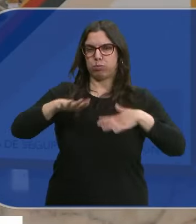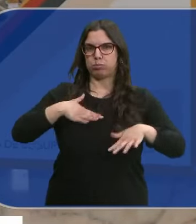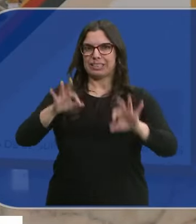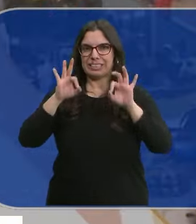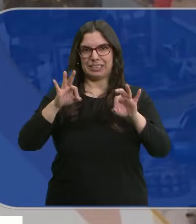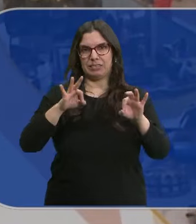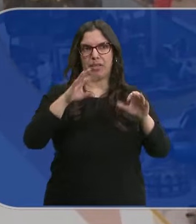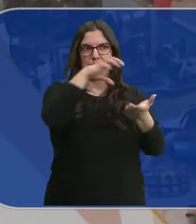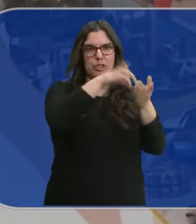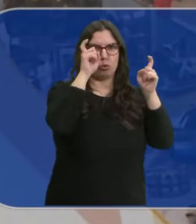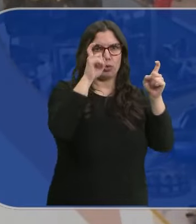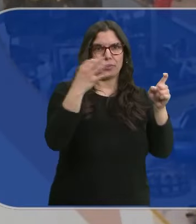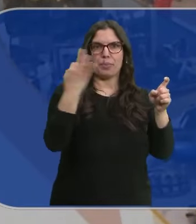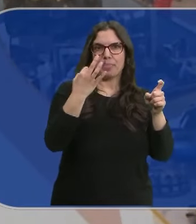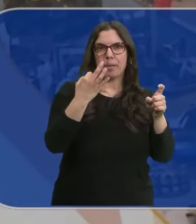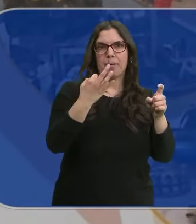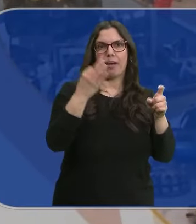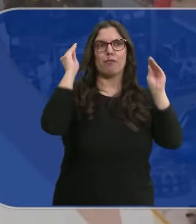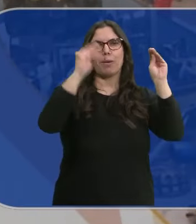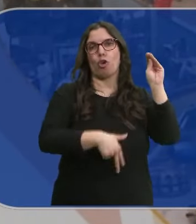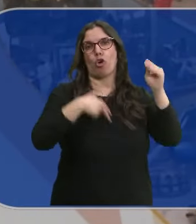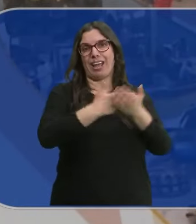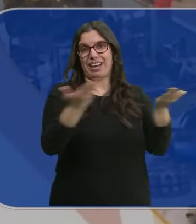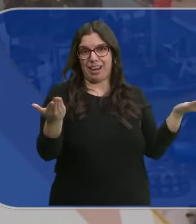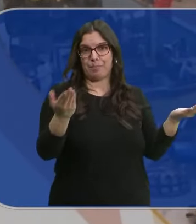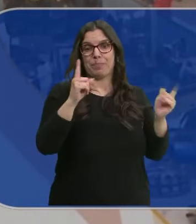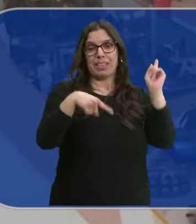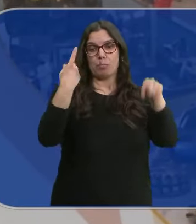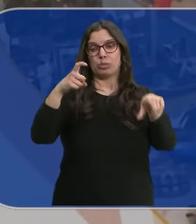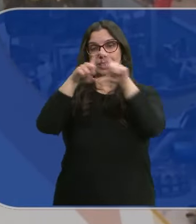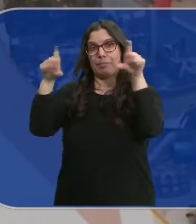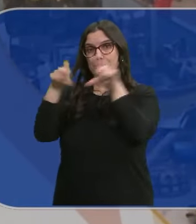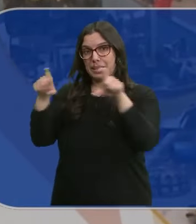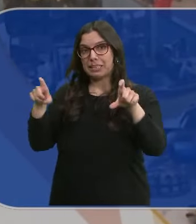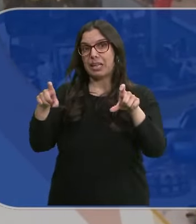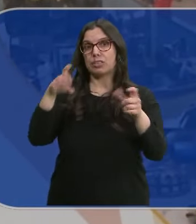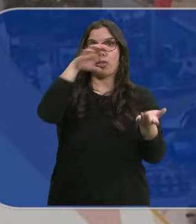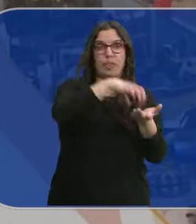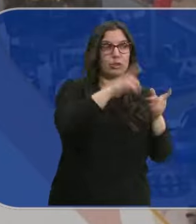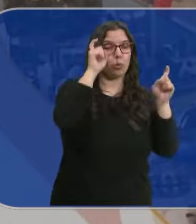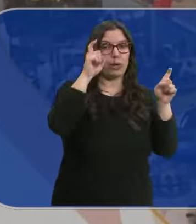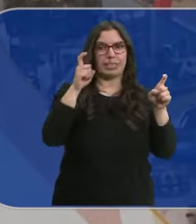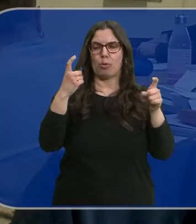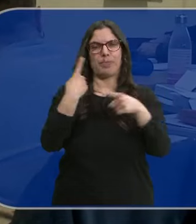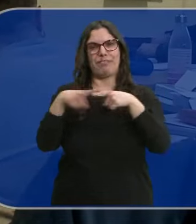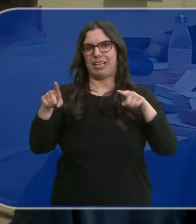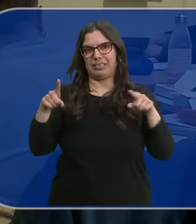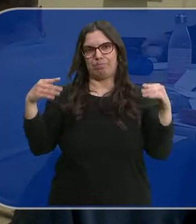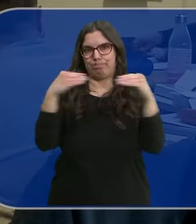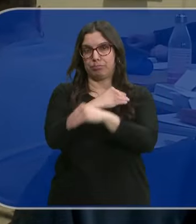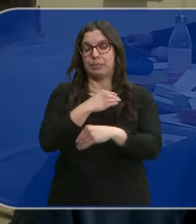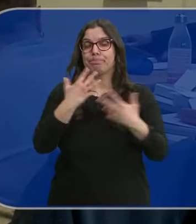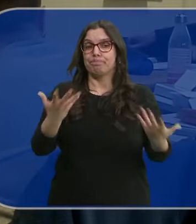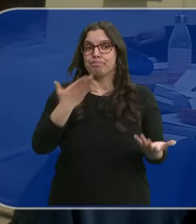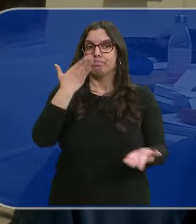centros educativos. Tienen que dar una formación mucho más generalista y las empresas y los centros educativos vamos a ritmos distintos. Es por